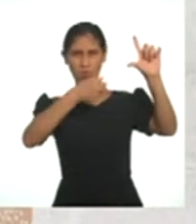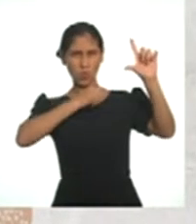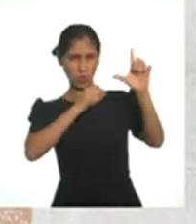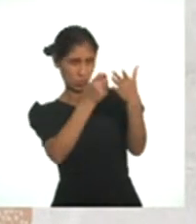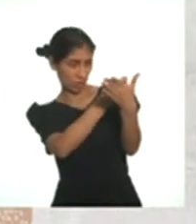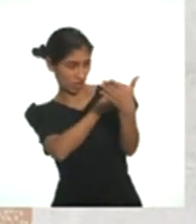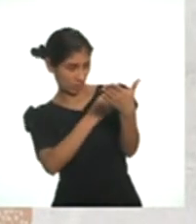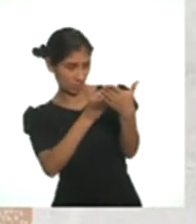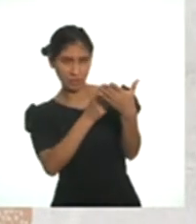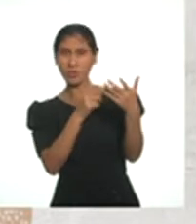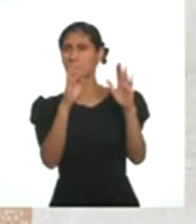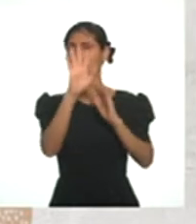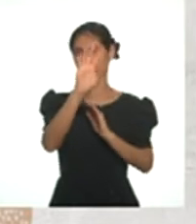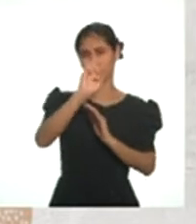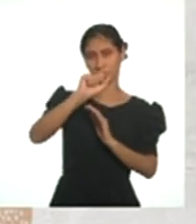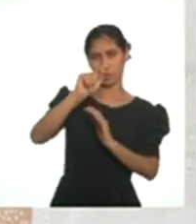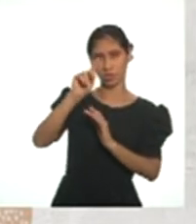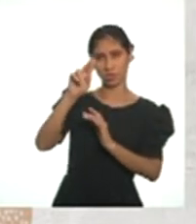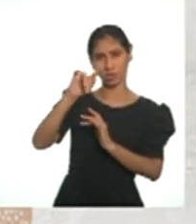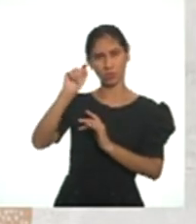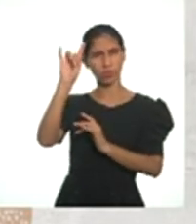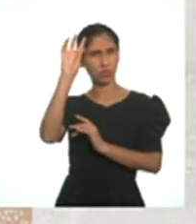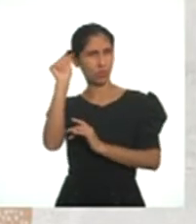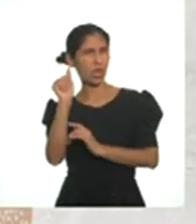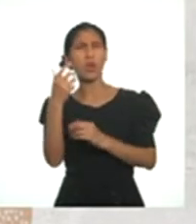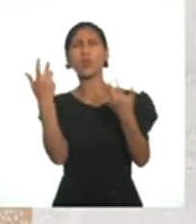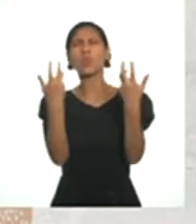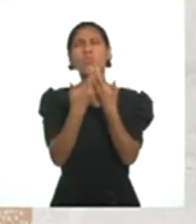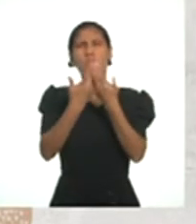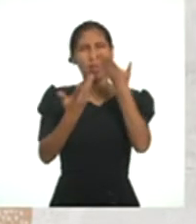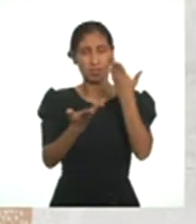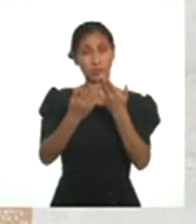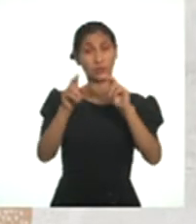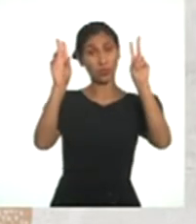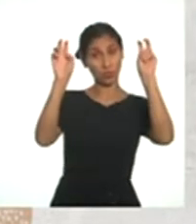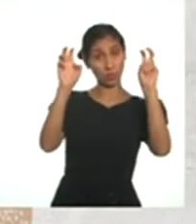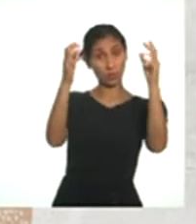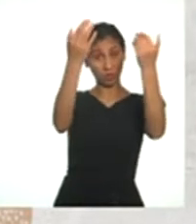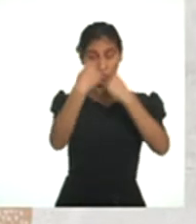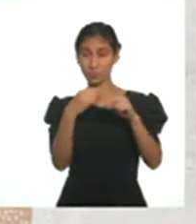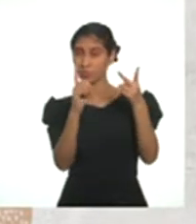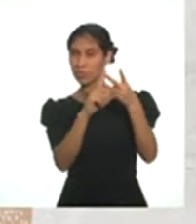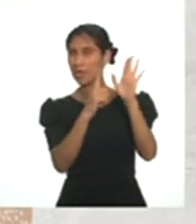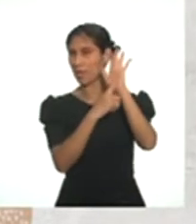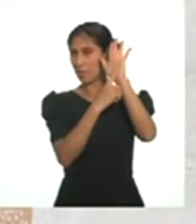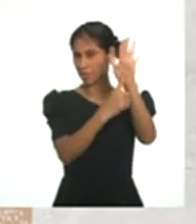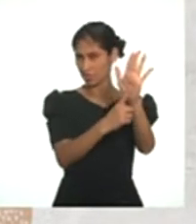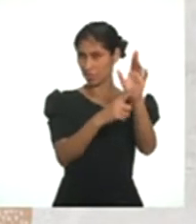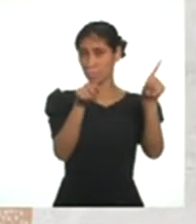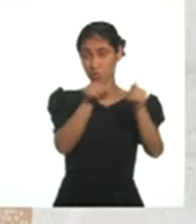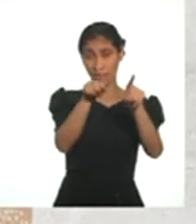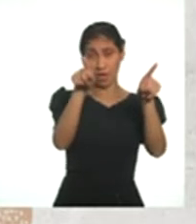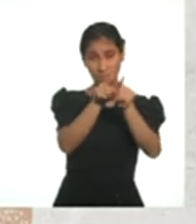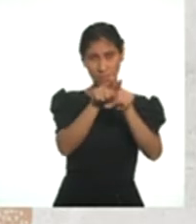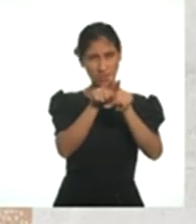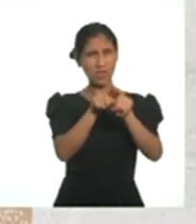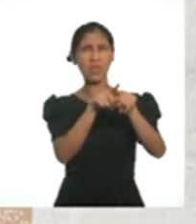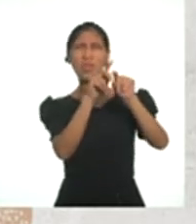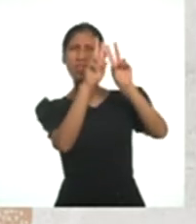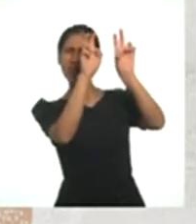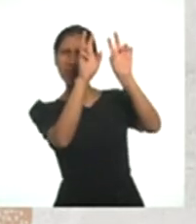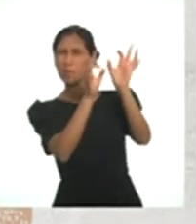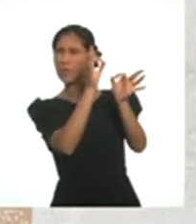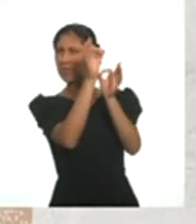tiene esta estructura básica. Un título, la presentación, el desarrollo o cuerpo del reportaje